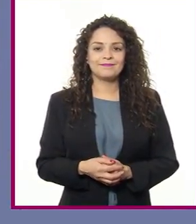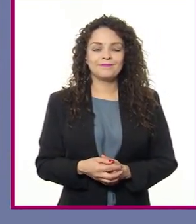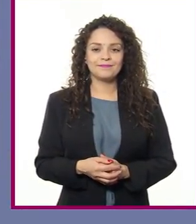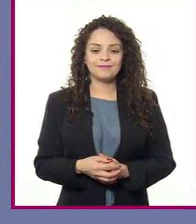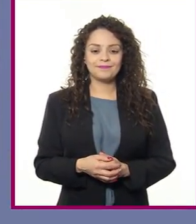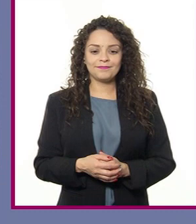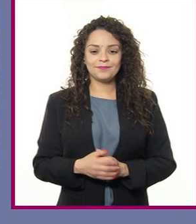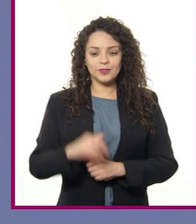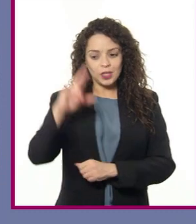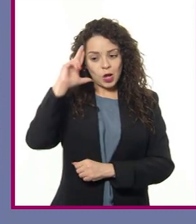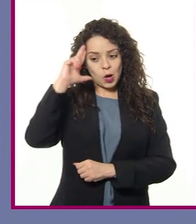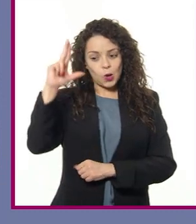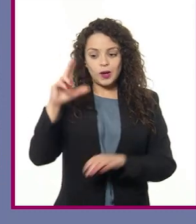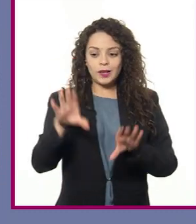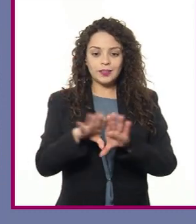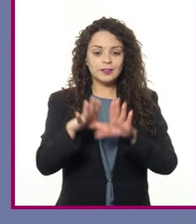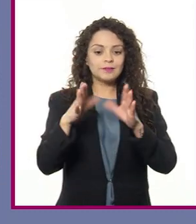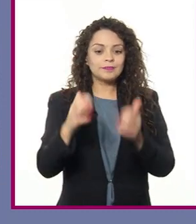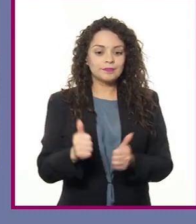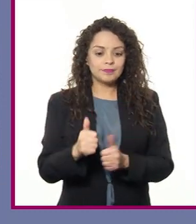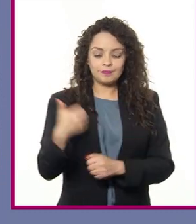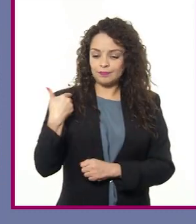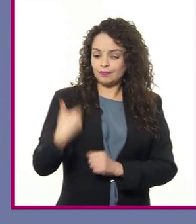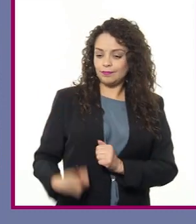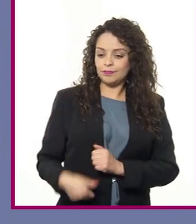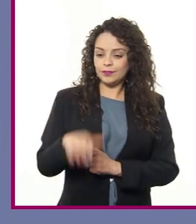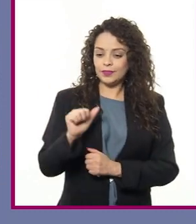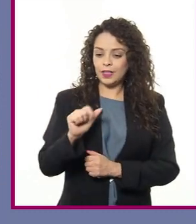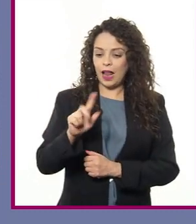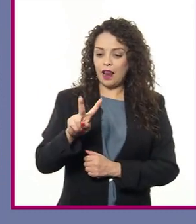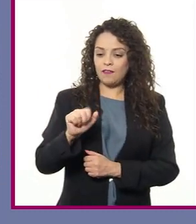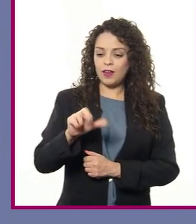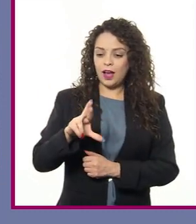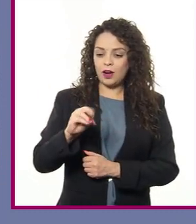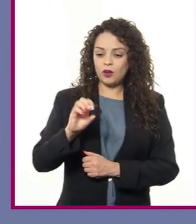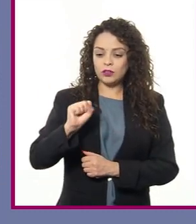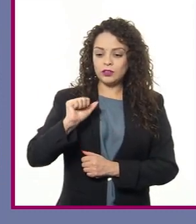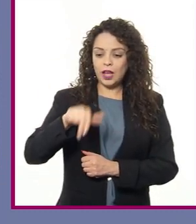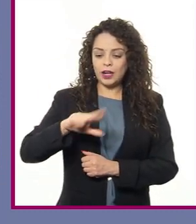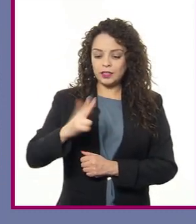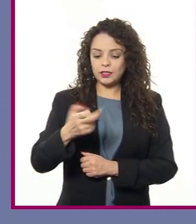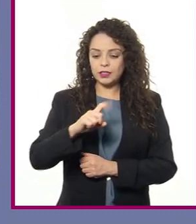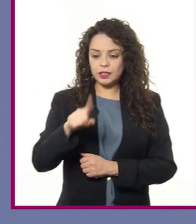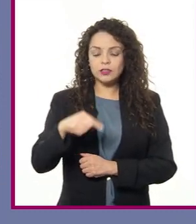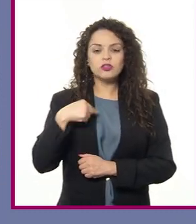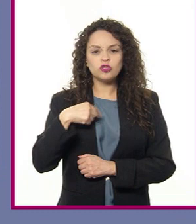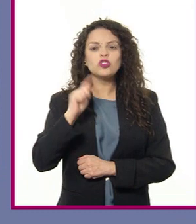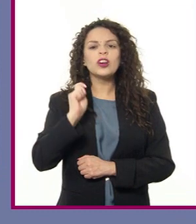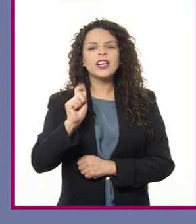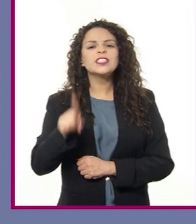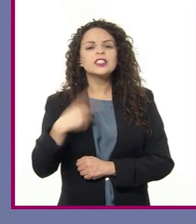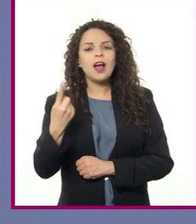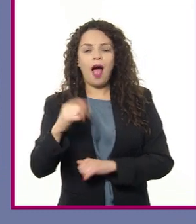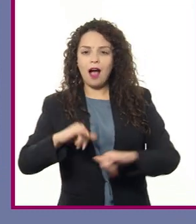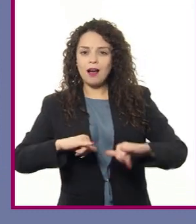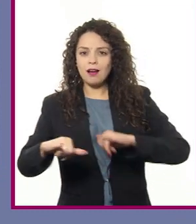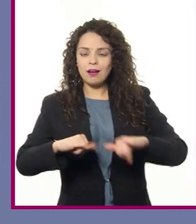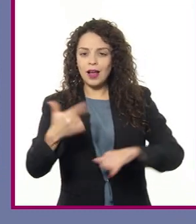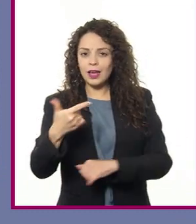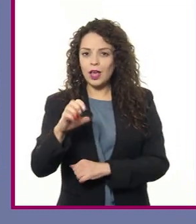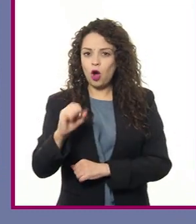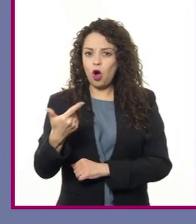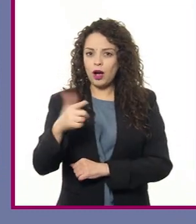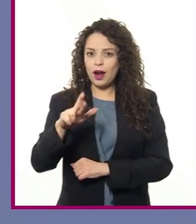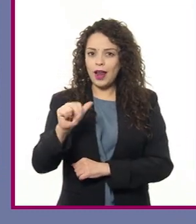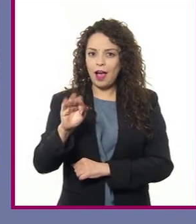Hola, ¿qué tal? Mi nombre es Álvaro Sánchez y soy geógrafo. El día de hoy vamos a